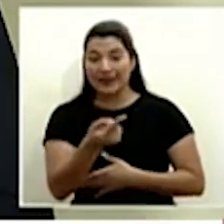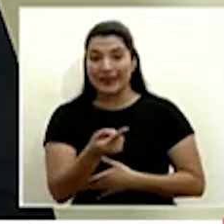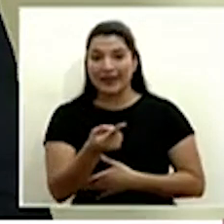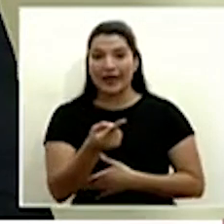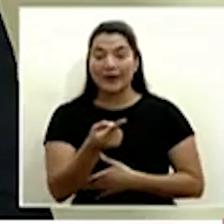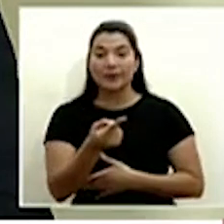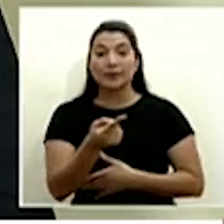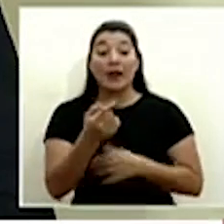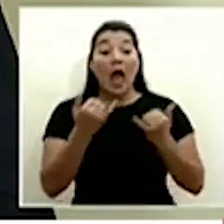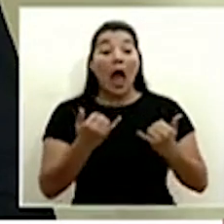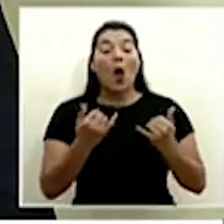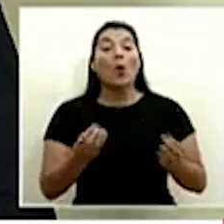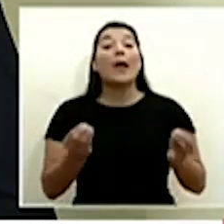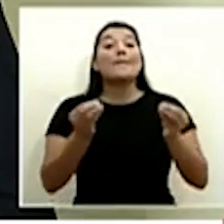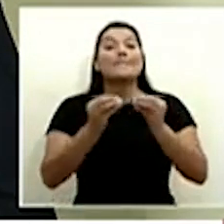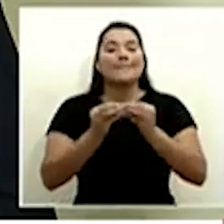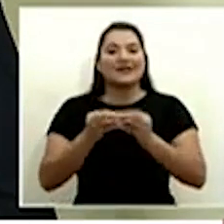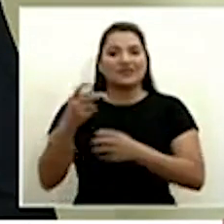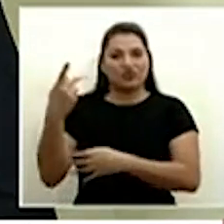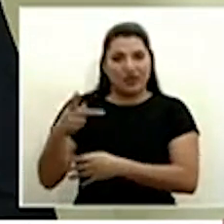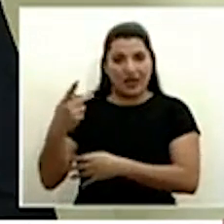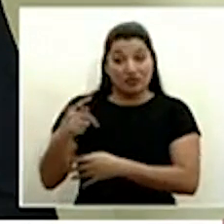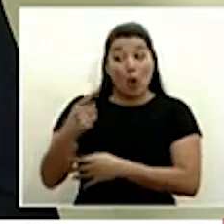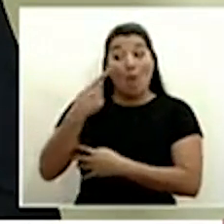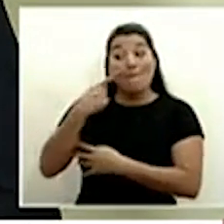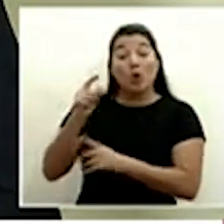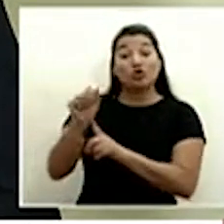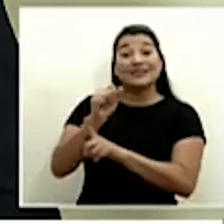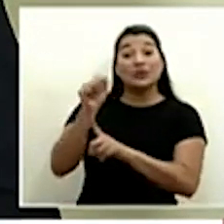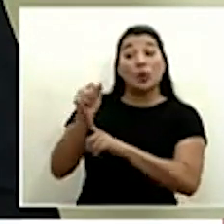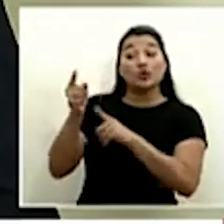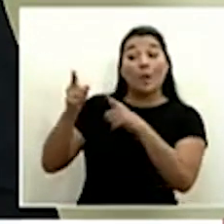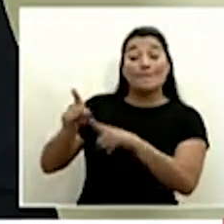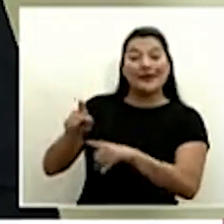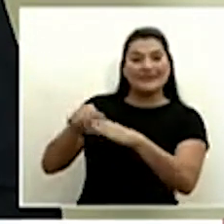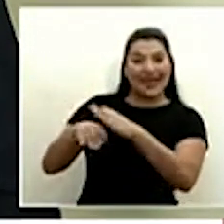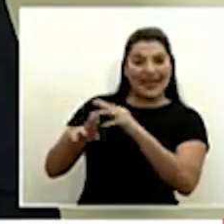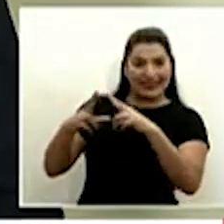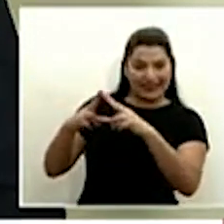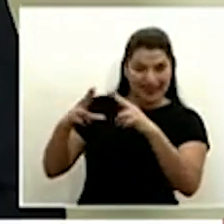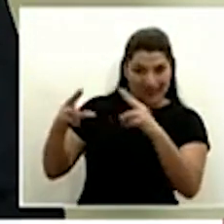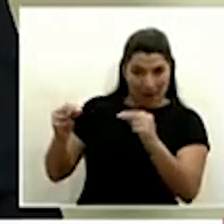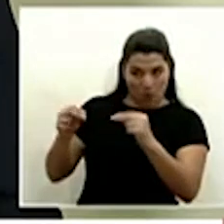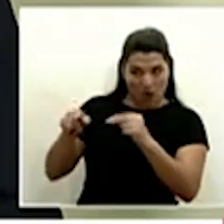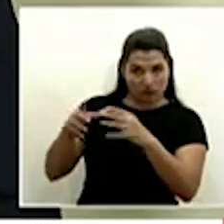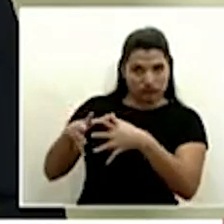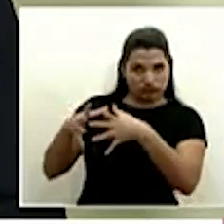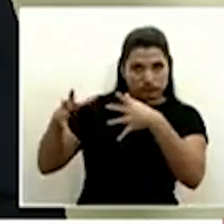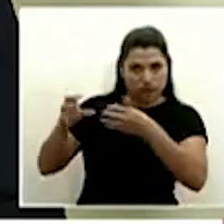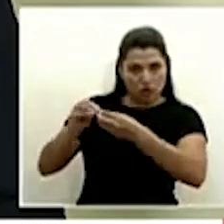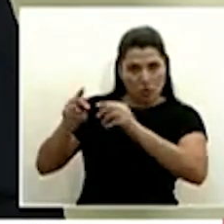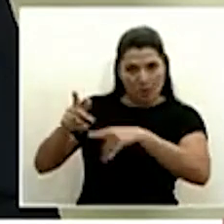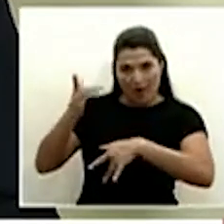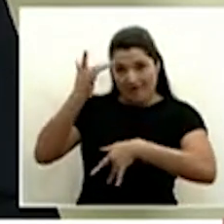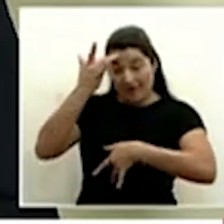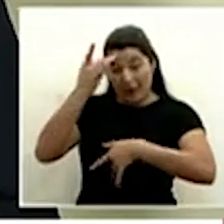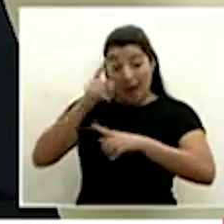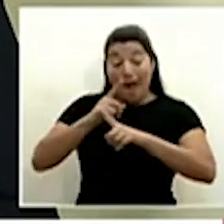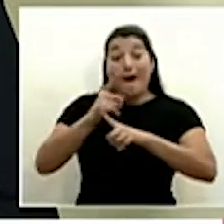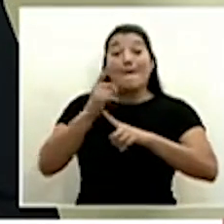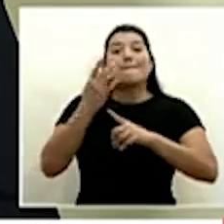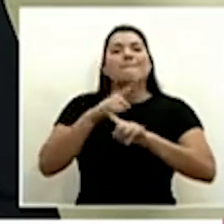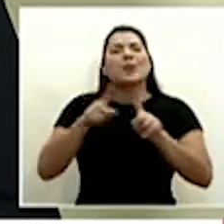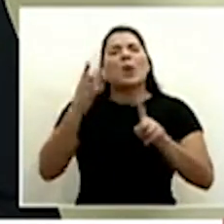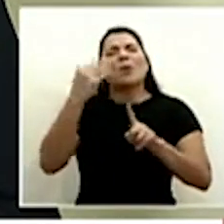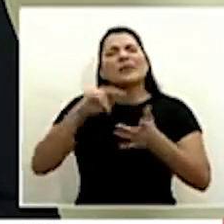o el riesgo que existe con el asunto de Nicaragua sabemos que es principalmente porque en Costa Rica no existe una transmisión